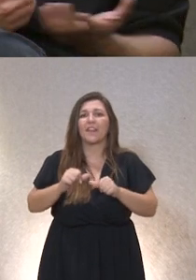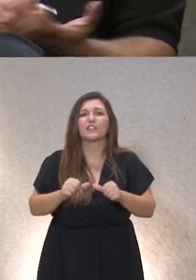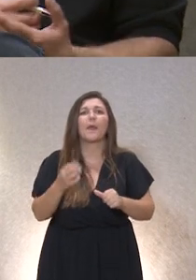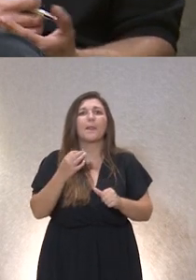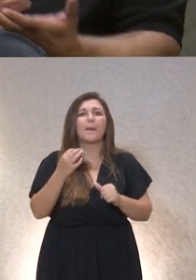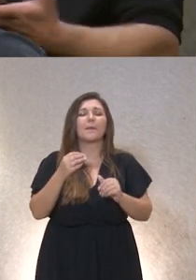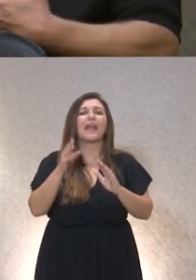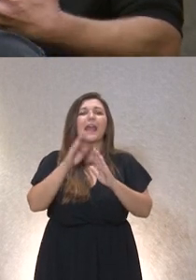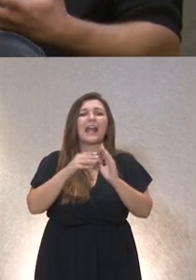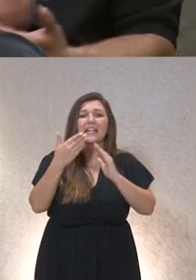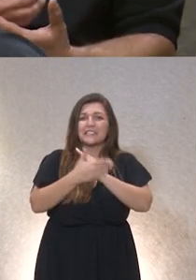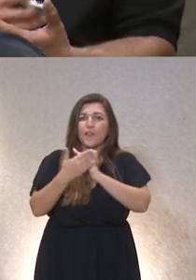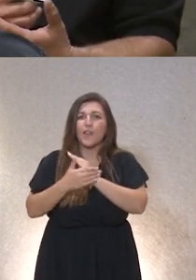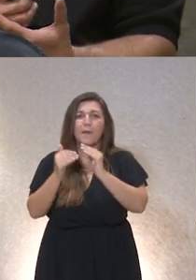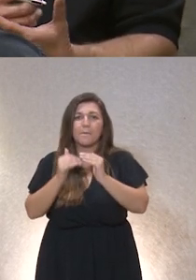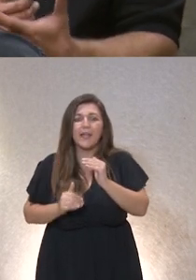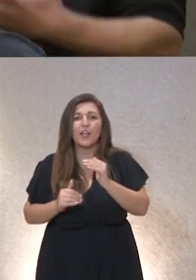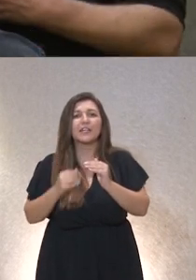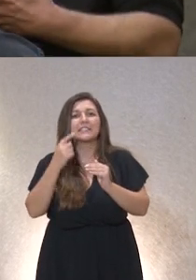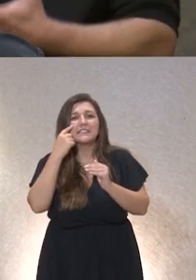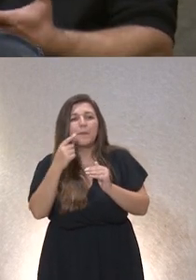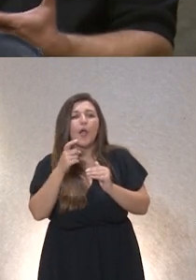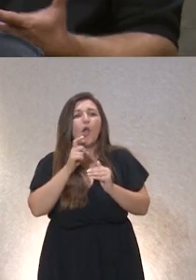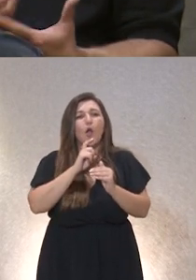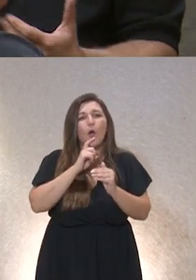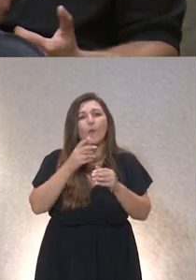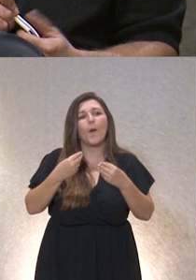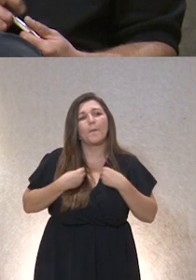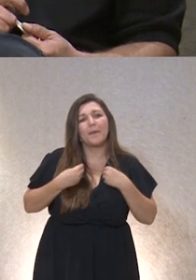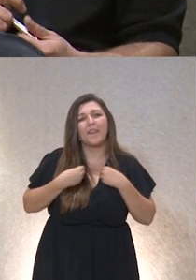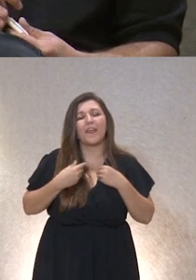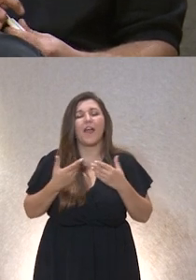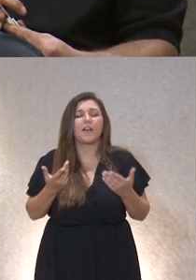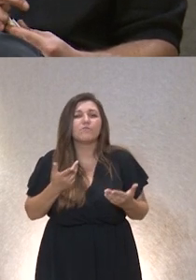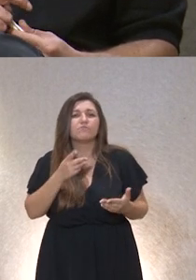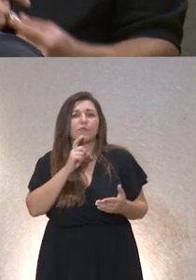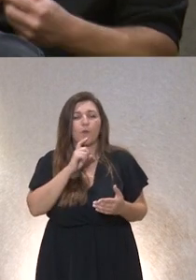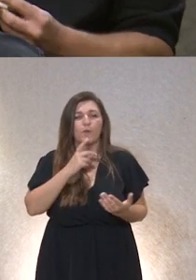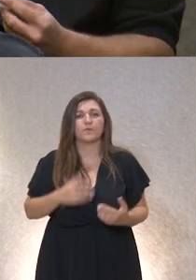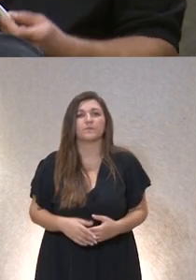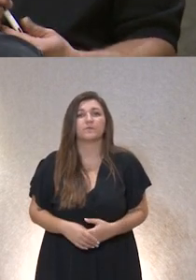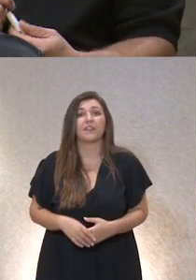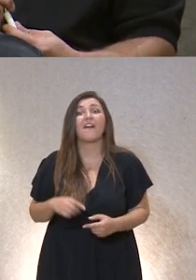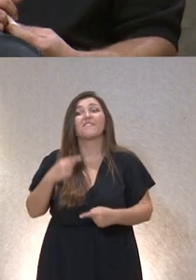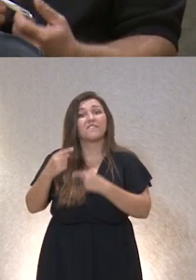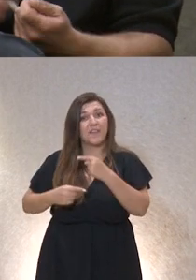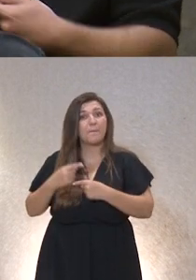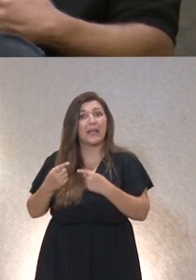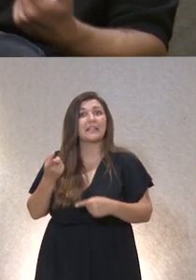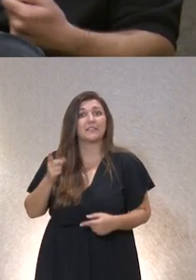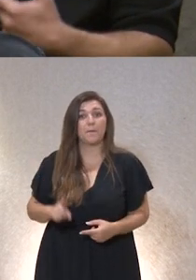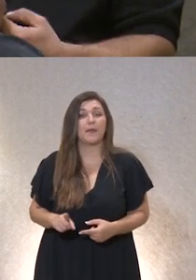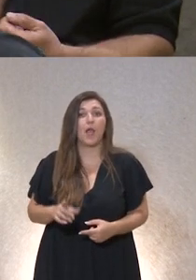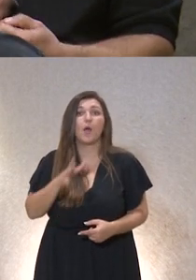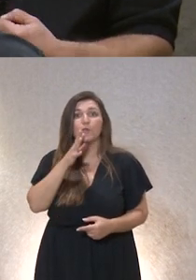con las personas ¿no? que están siendo o teniendo en sus vidas ¿no? esas restricciones las familias también hay cambios ¿no? porque bueno